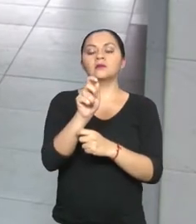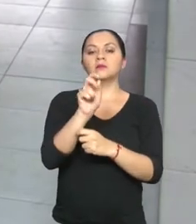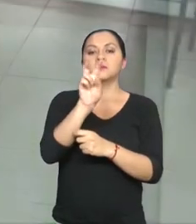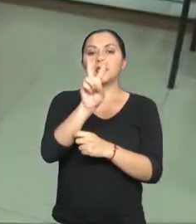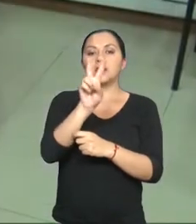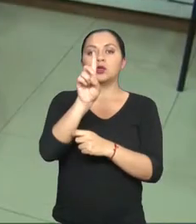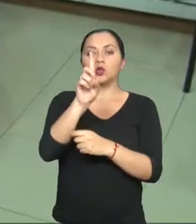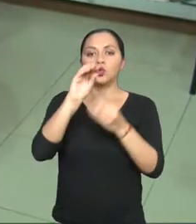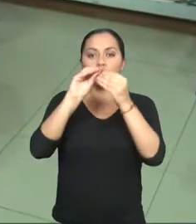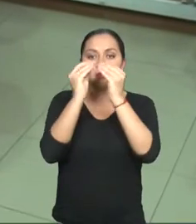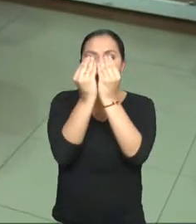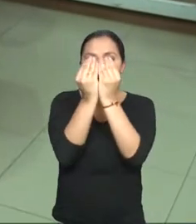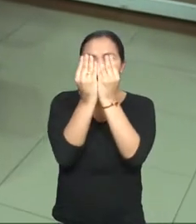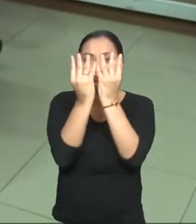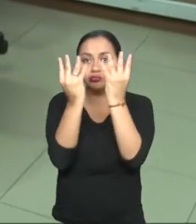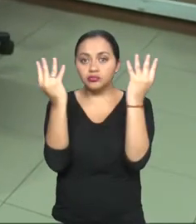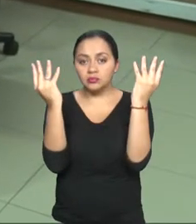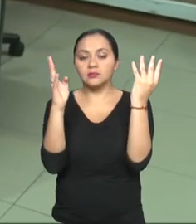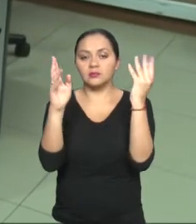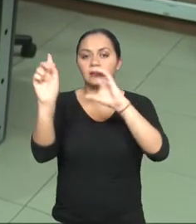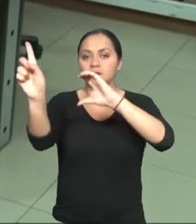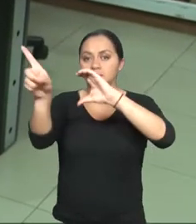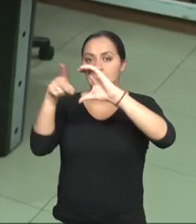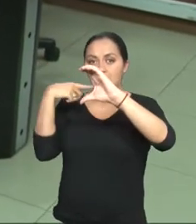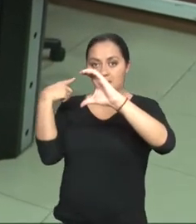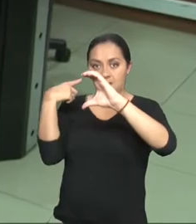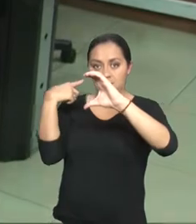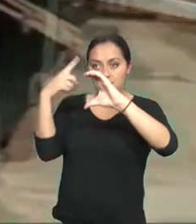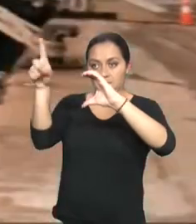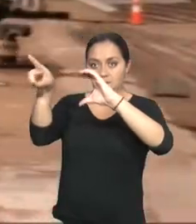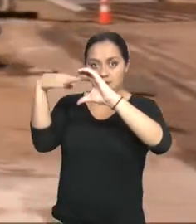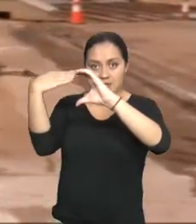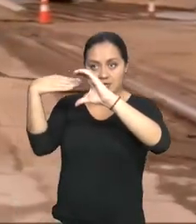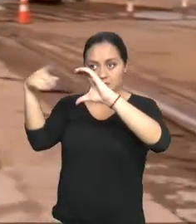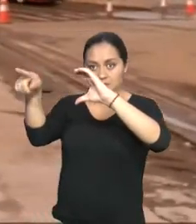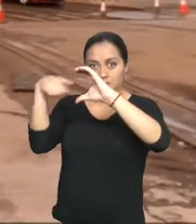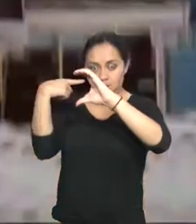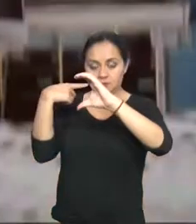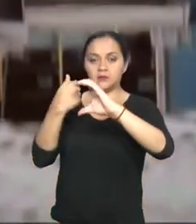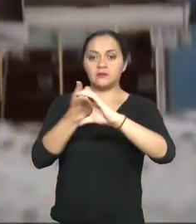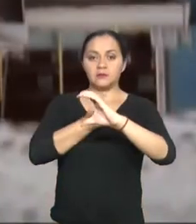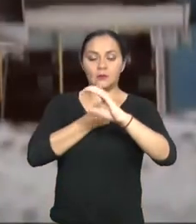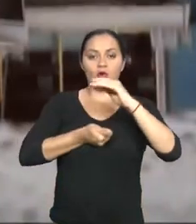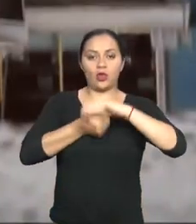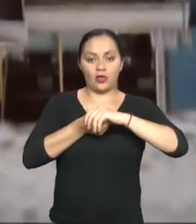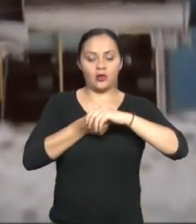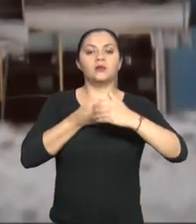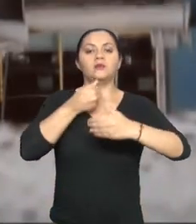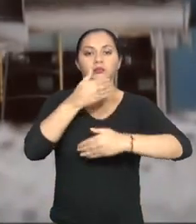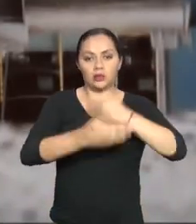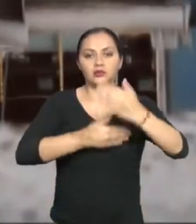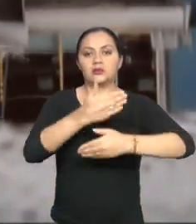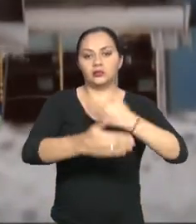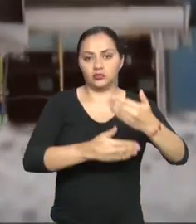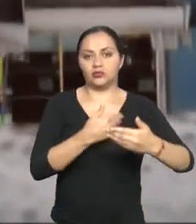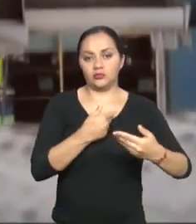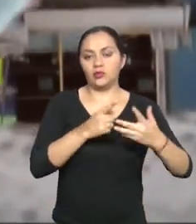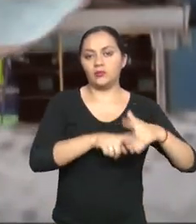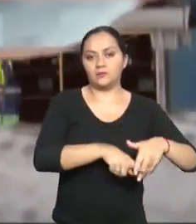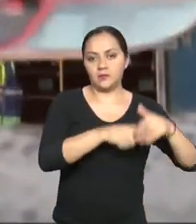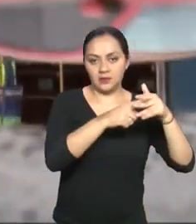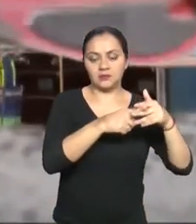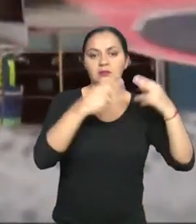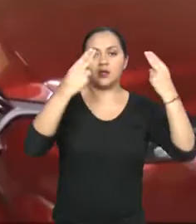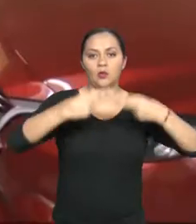dígitos que se envía a través de correo electrónico para así continuar con el proceso de importación de vehículos en el Servicio de